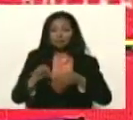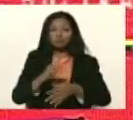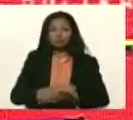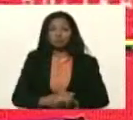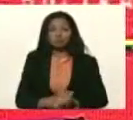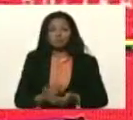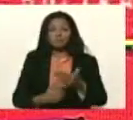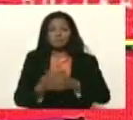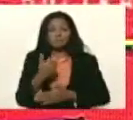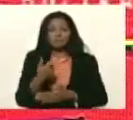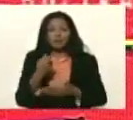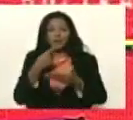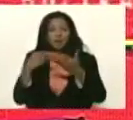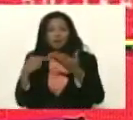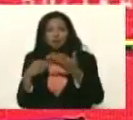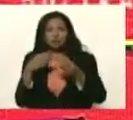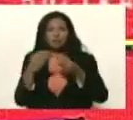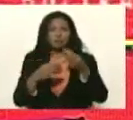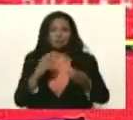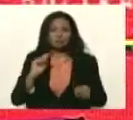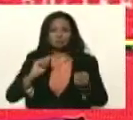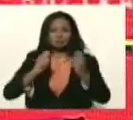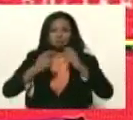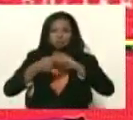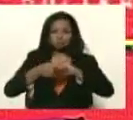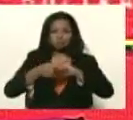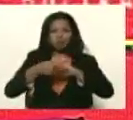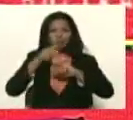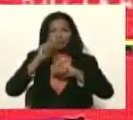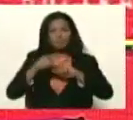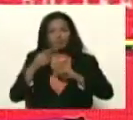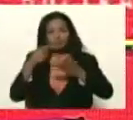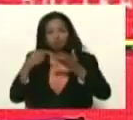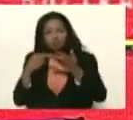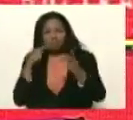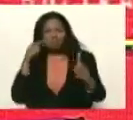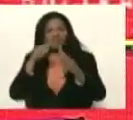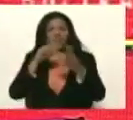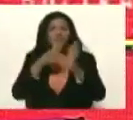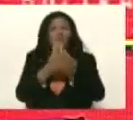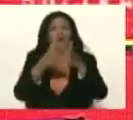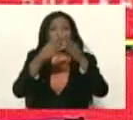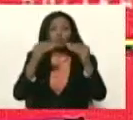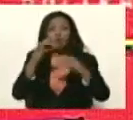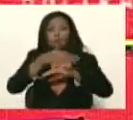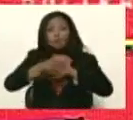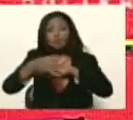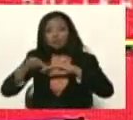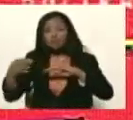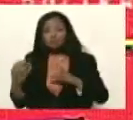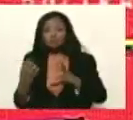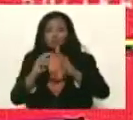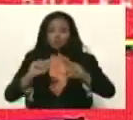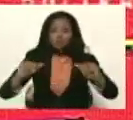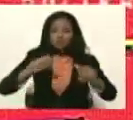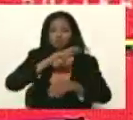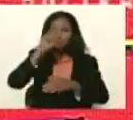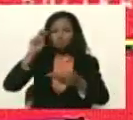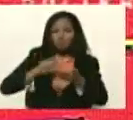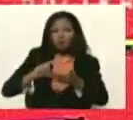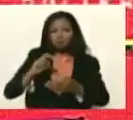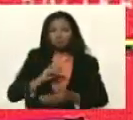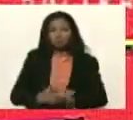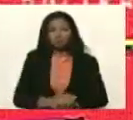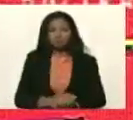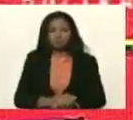más los gastos relativos para su conversión, recursos destinados, a todos los municipios, conforme al territorio, nacional,